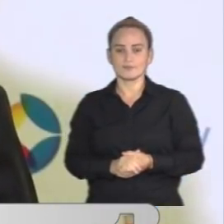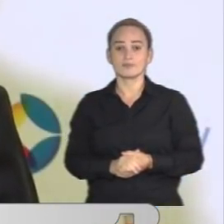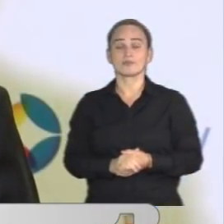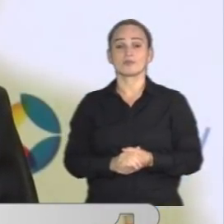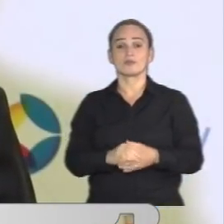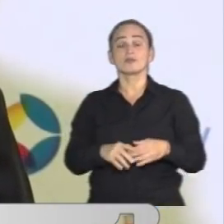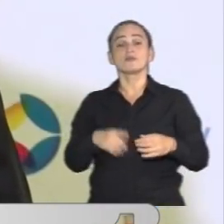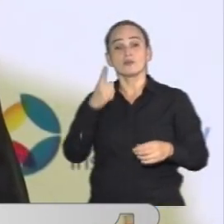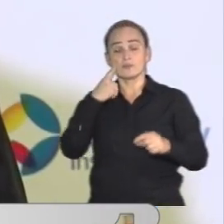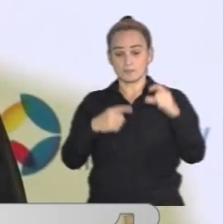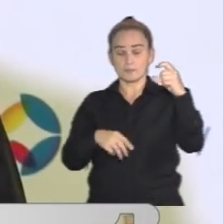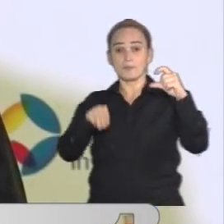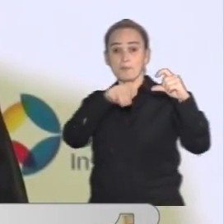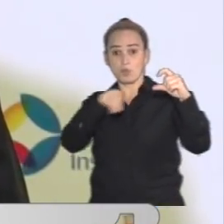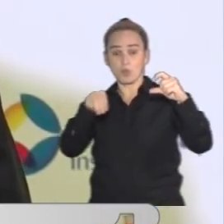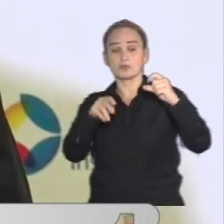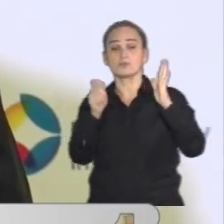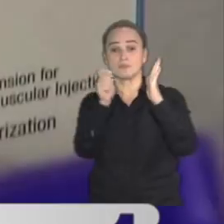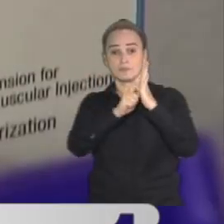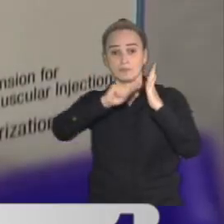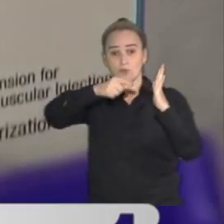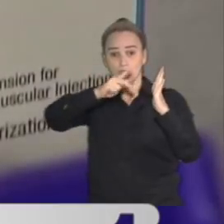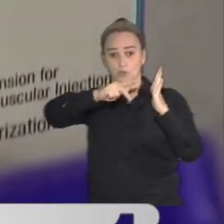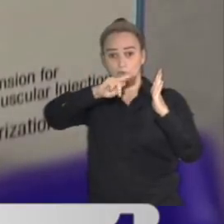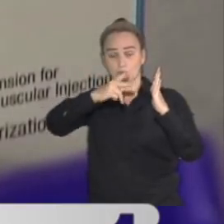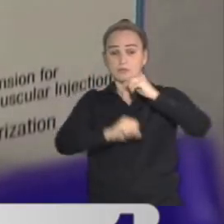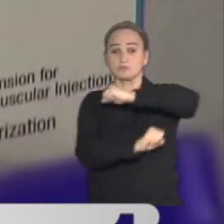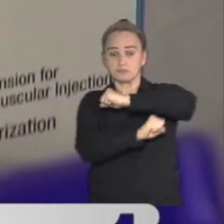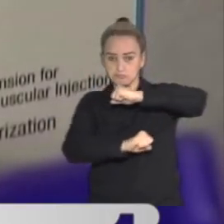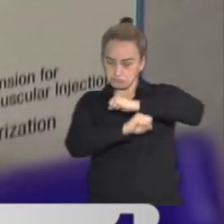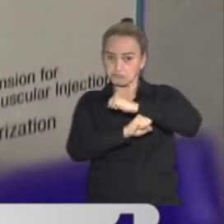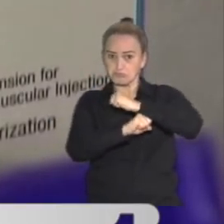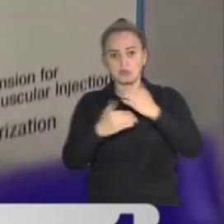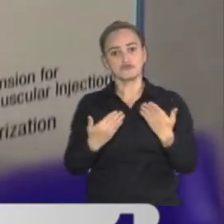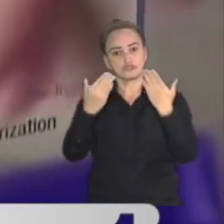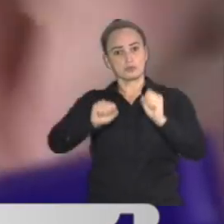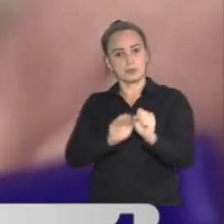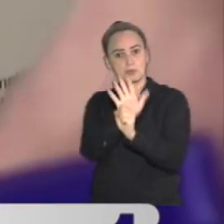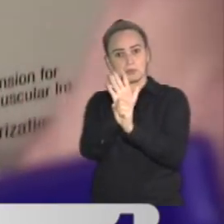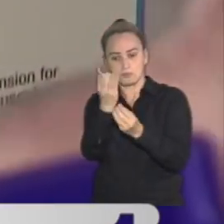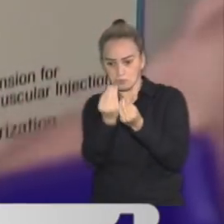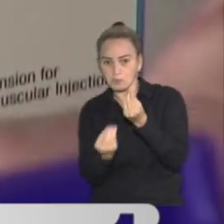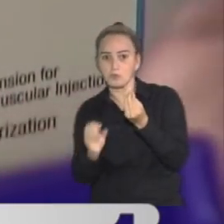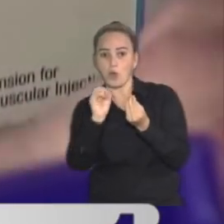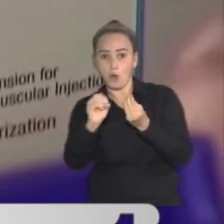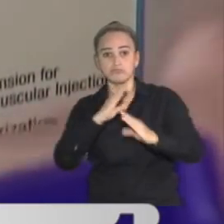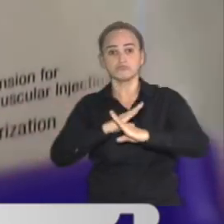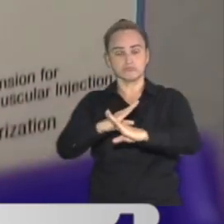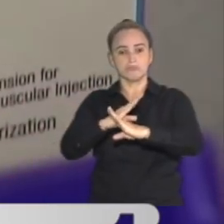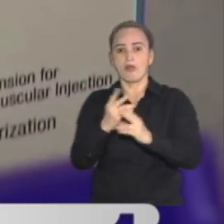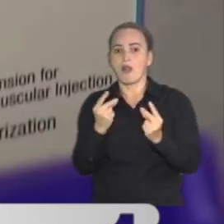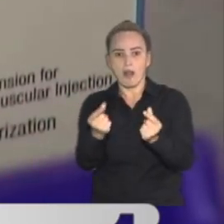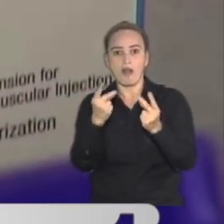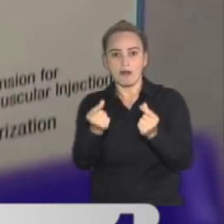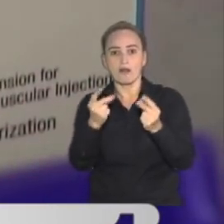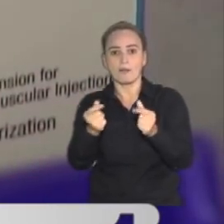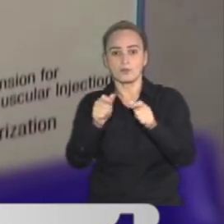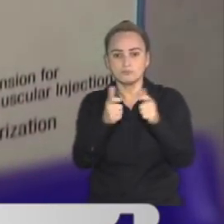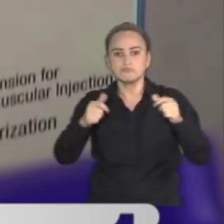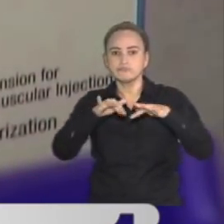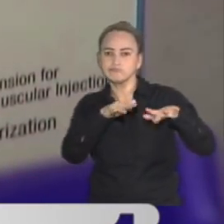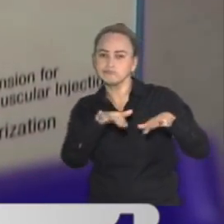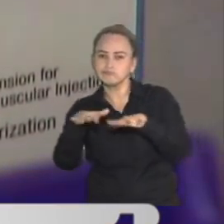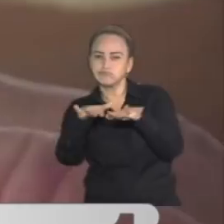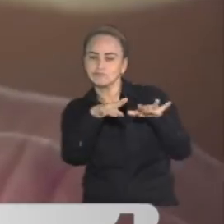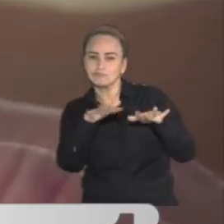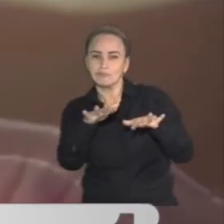Moderna reportó que una dosis de refuerzo de su vacuna COVID-19 parece ser protectora contra la variante Omicron de rápida propagación en las pruebas del